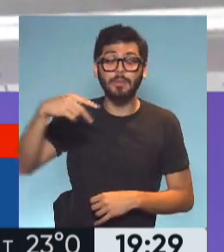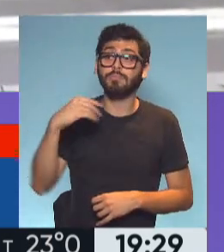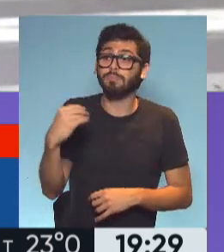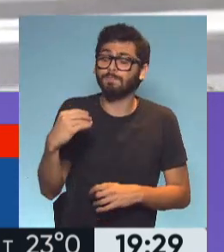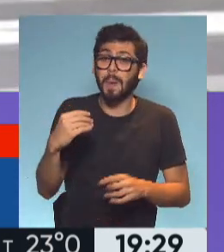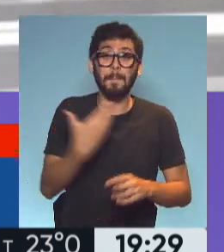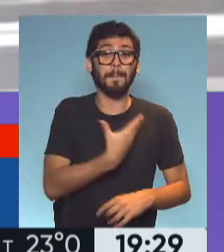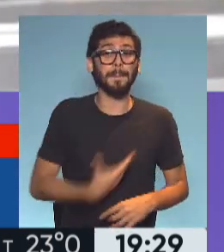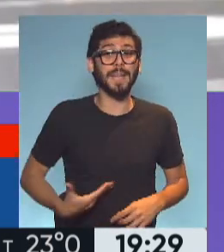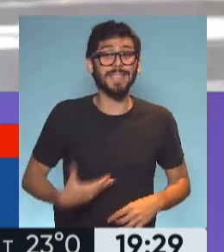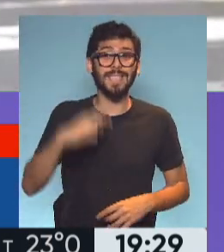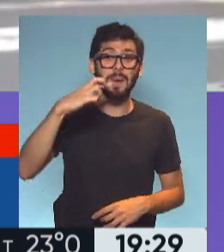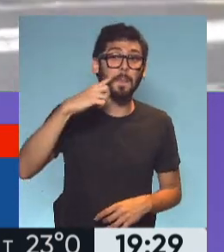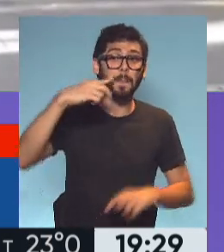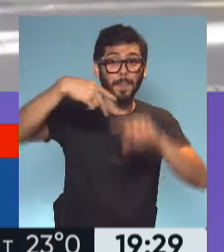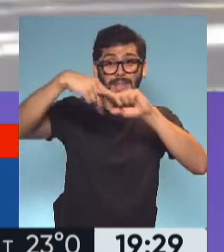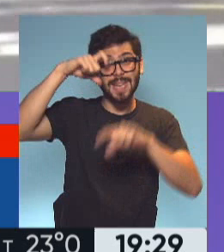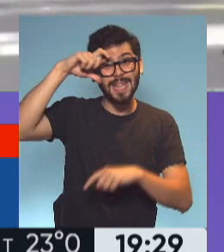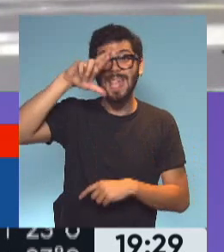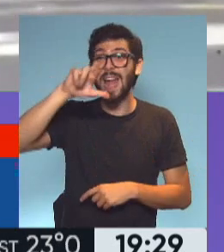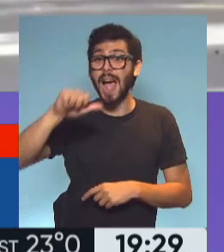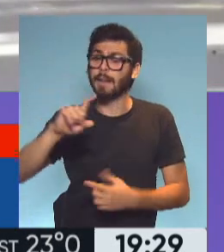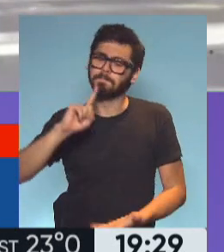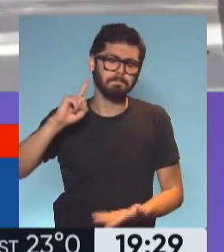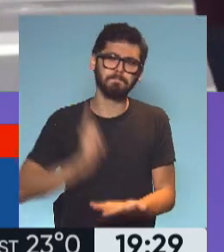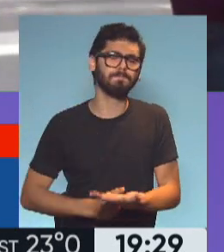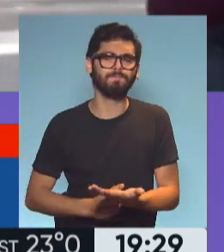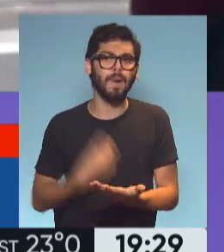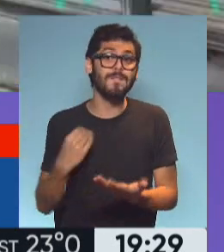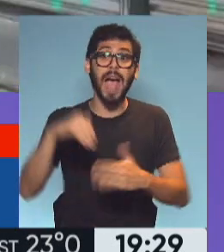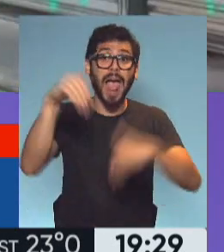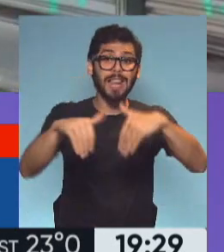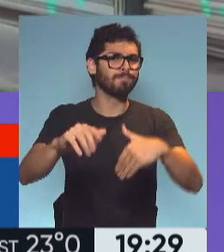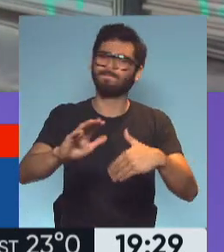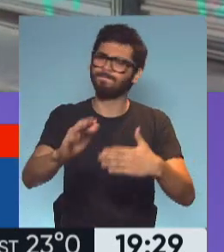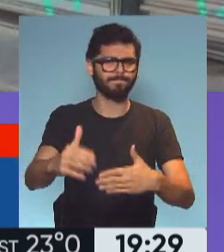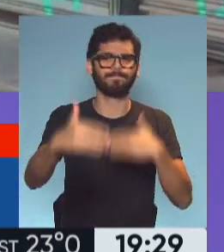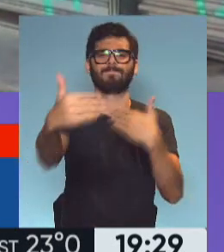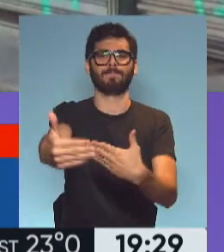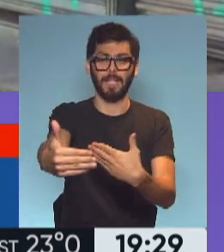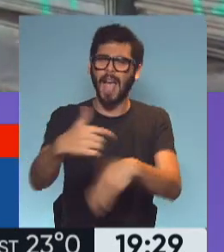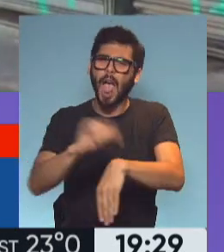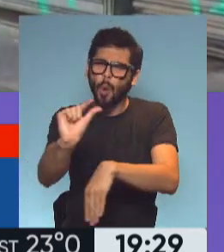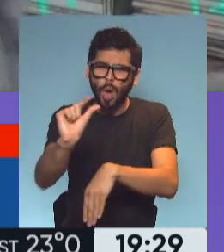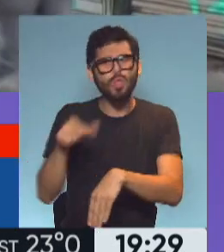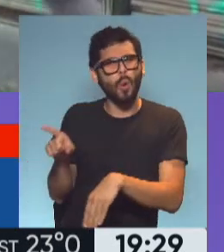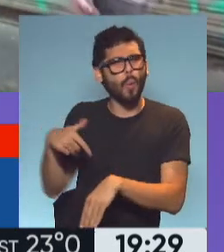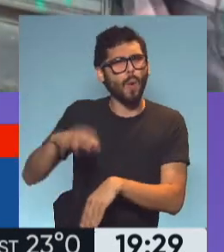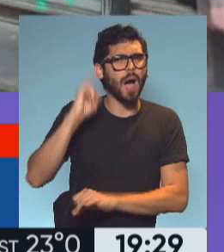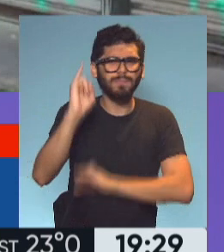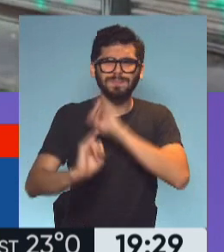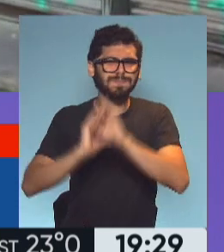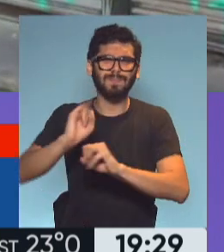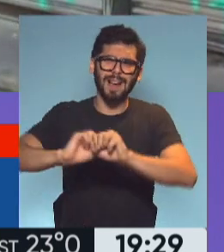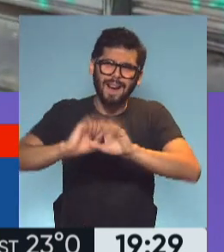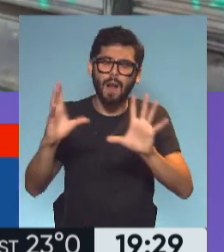nada menos que del presidente Sebastián Piñera, de postergar elecciones. Va a ser para dentro de un rato nada más, para terminar de dimensionar el